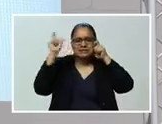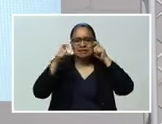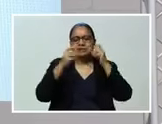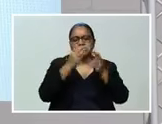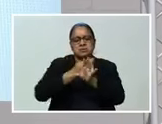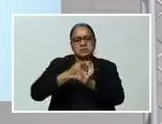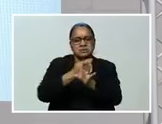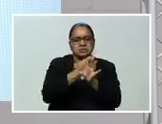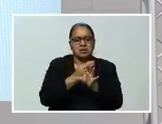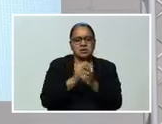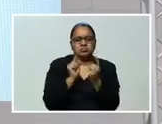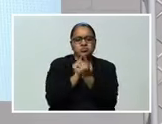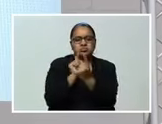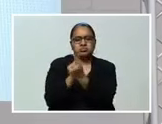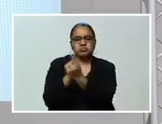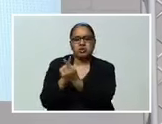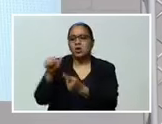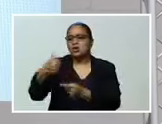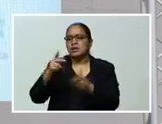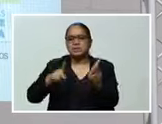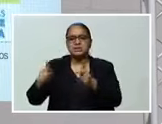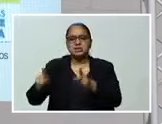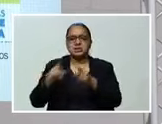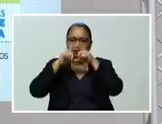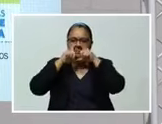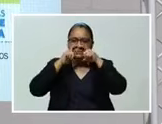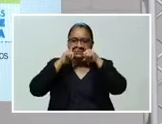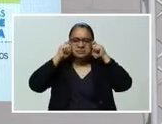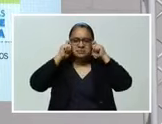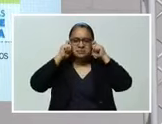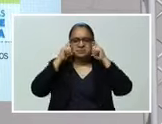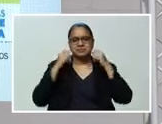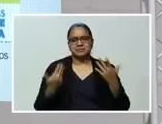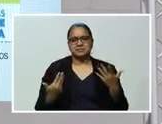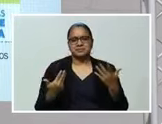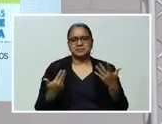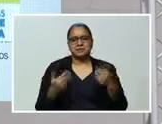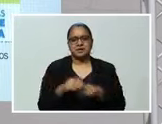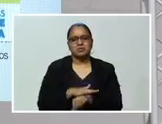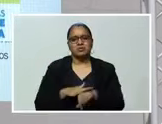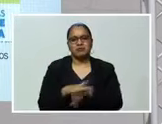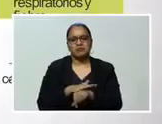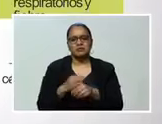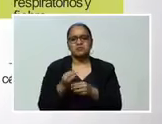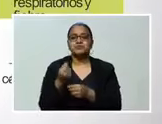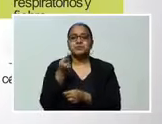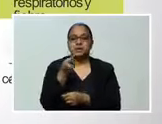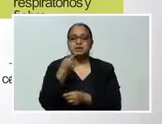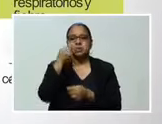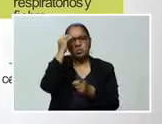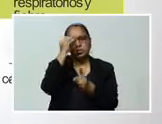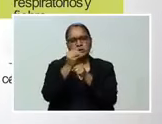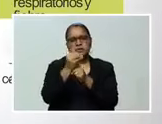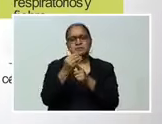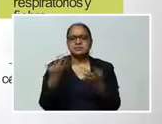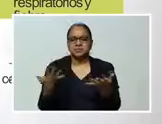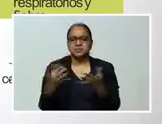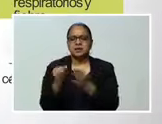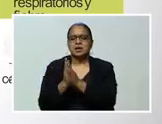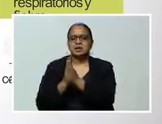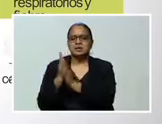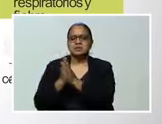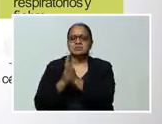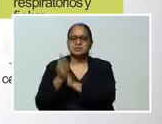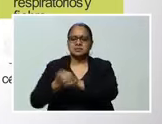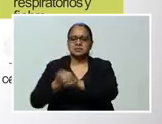a estar en contacto Con otras personas Usemos mascarilla La recomendación es siempre Lavémonos las manos Con agua y